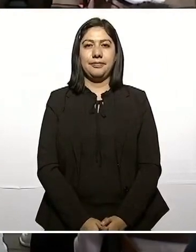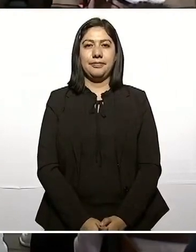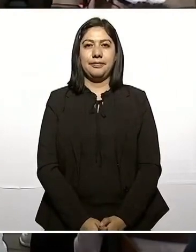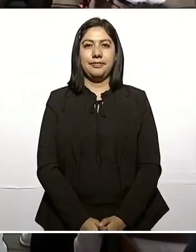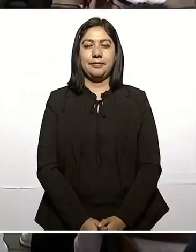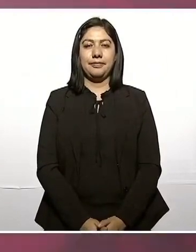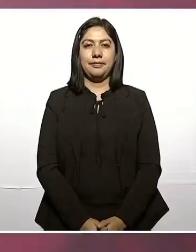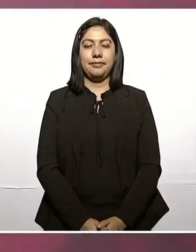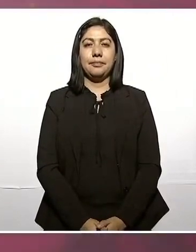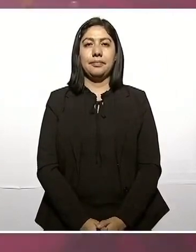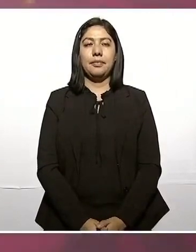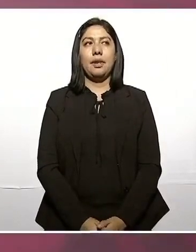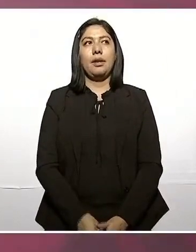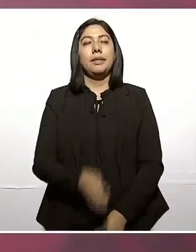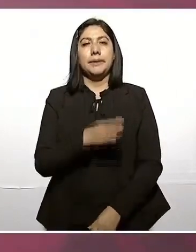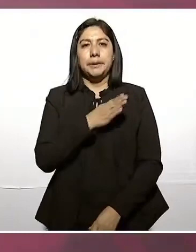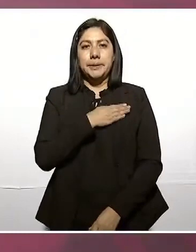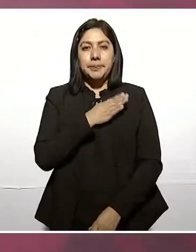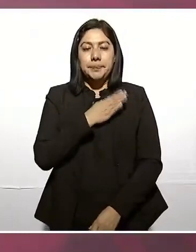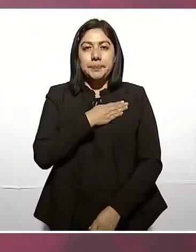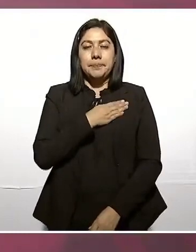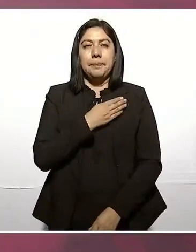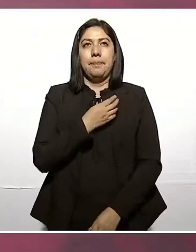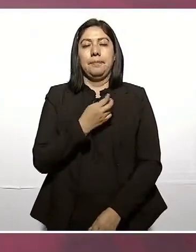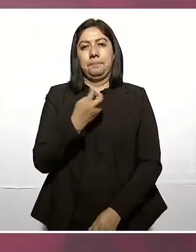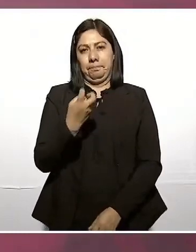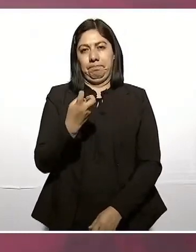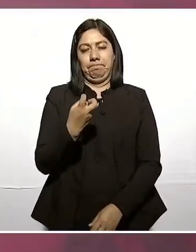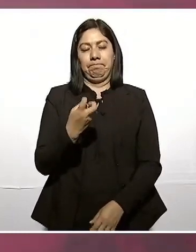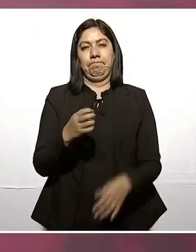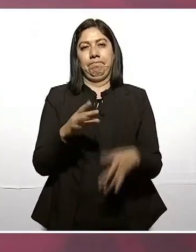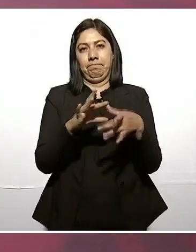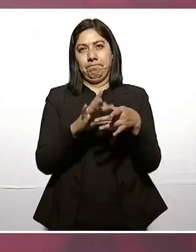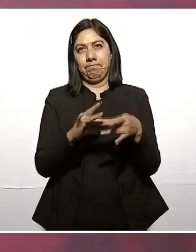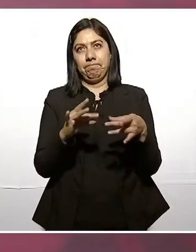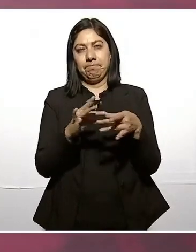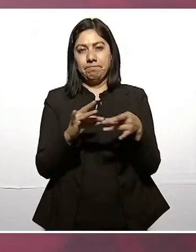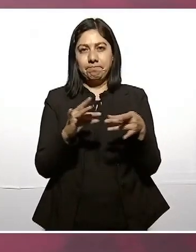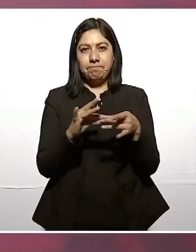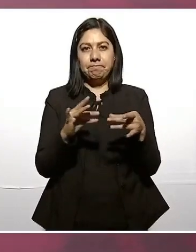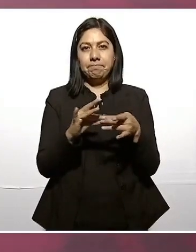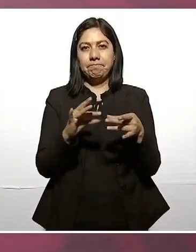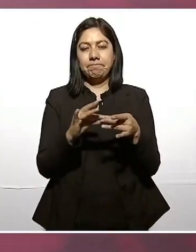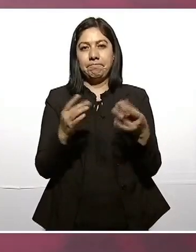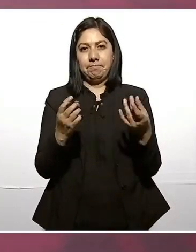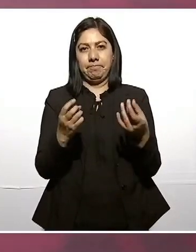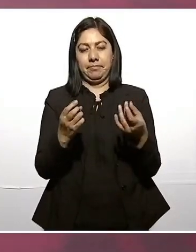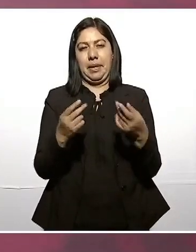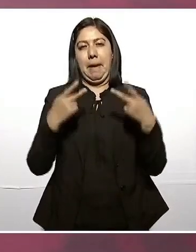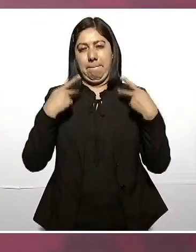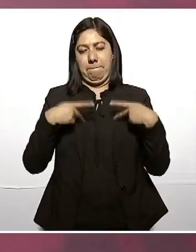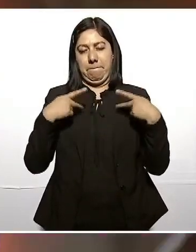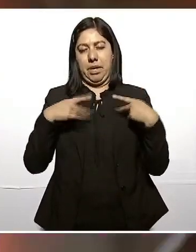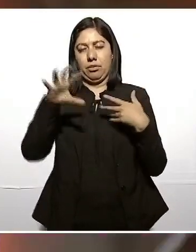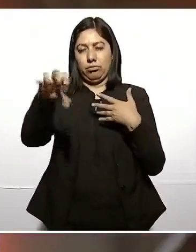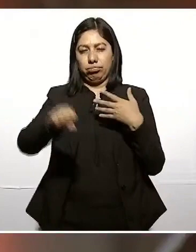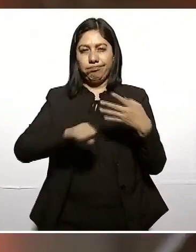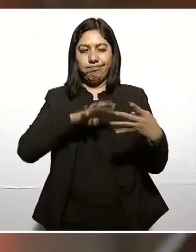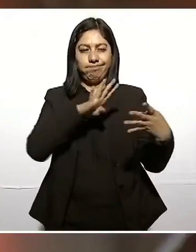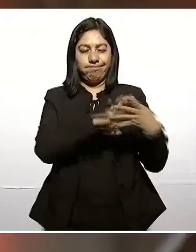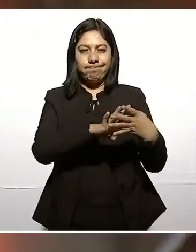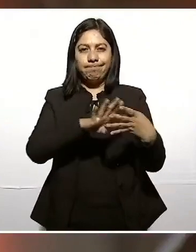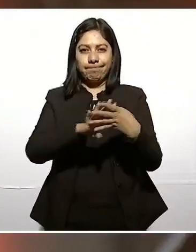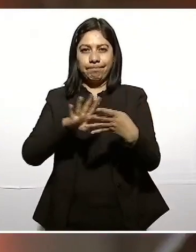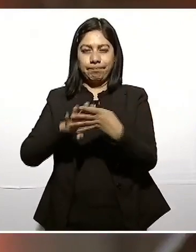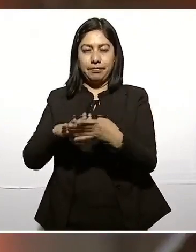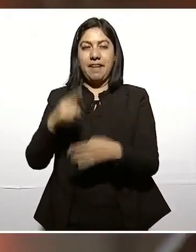Y bueno, hablando de presos, fíjense,